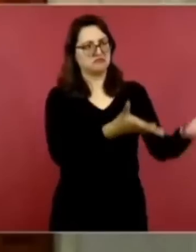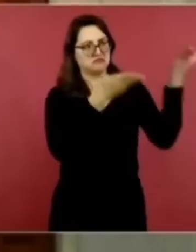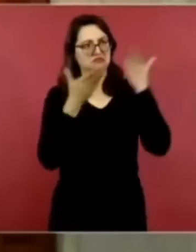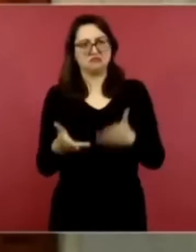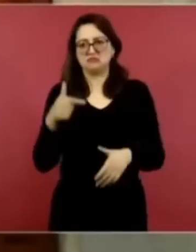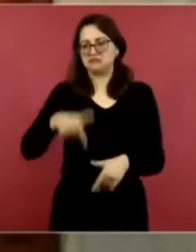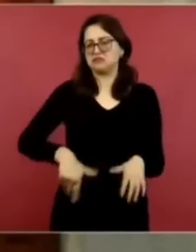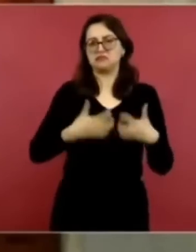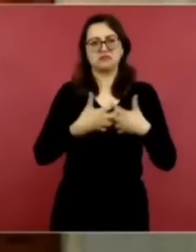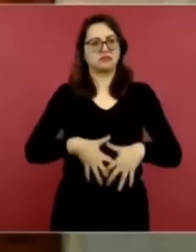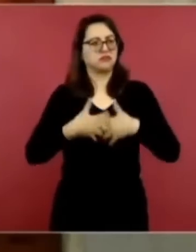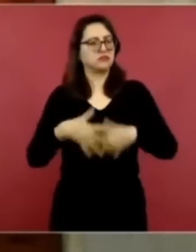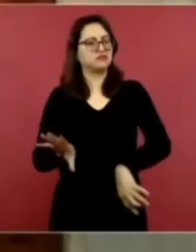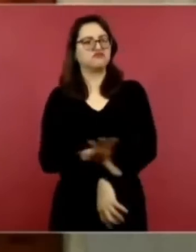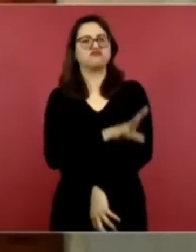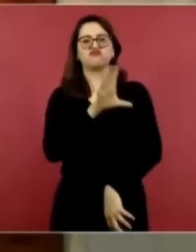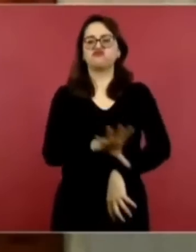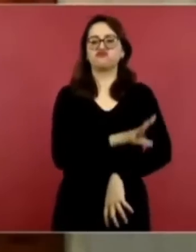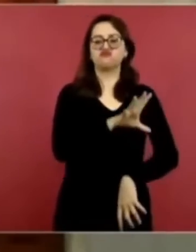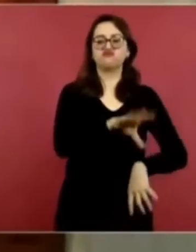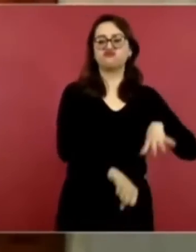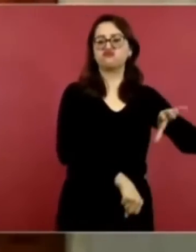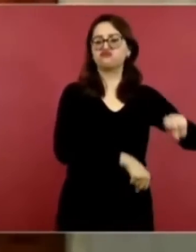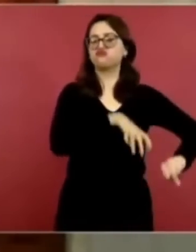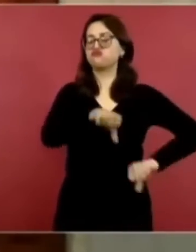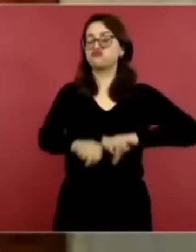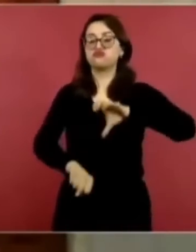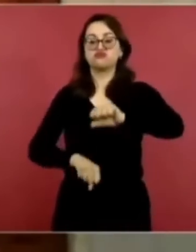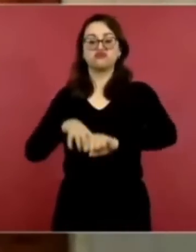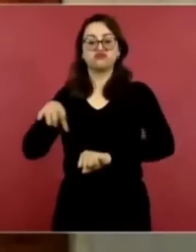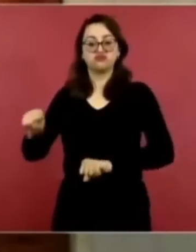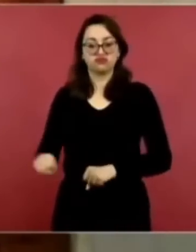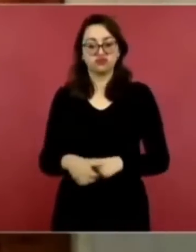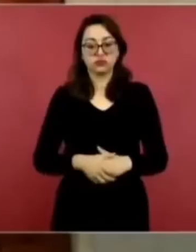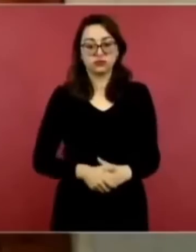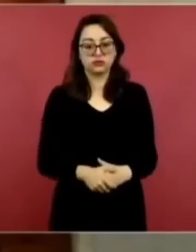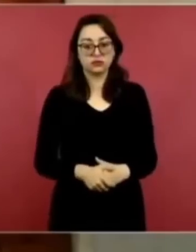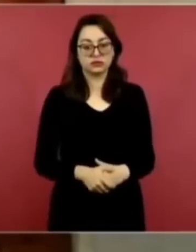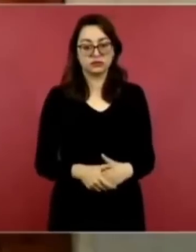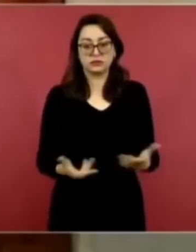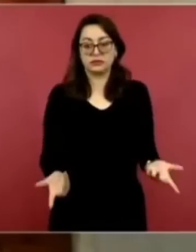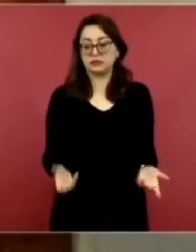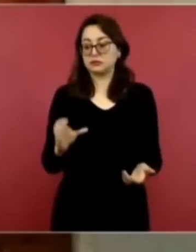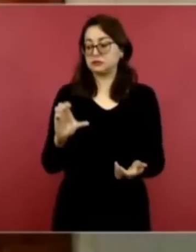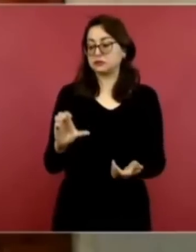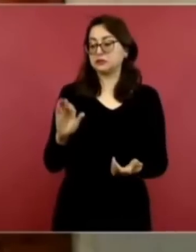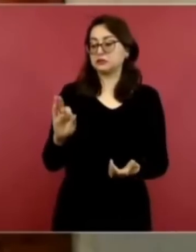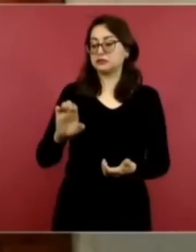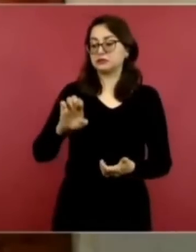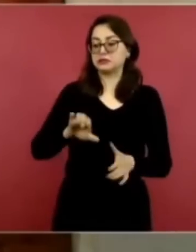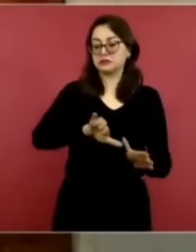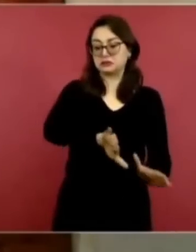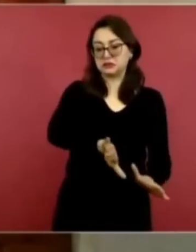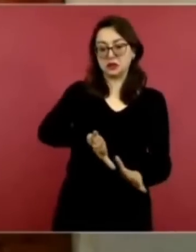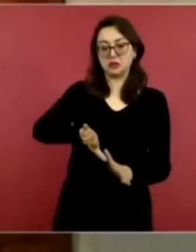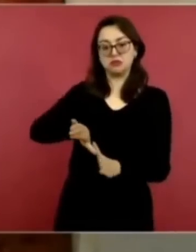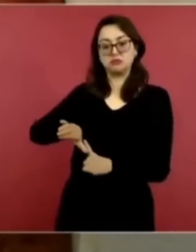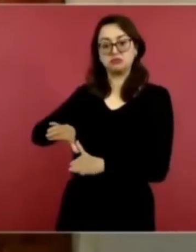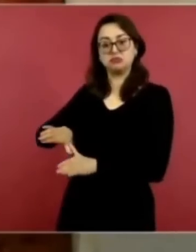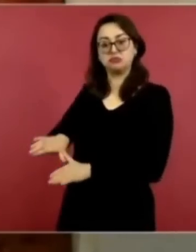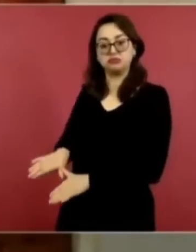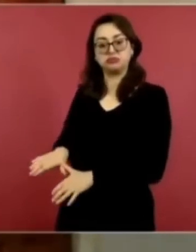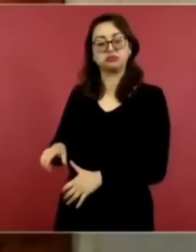le venden a la Comisión Federal de Electricidad o a